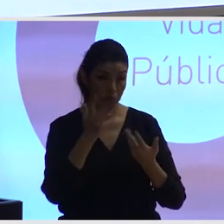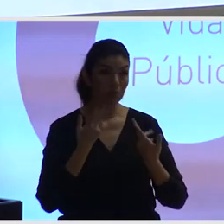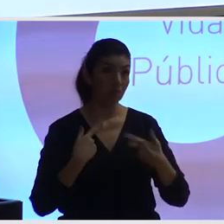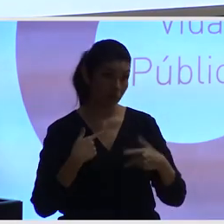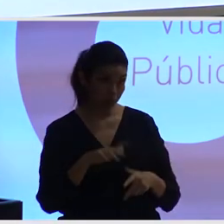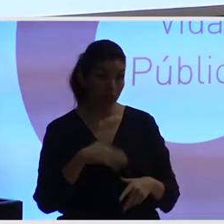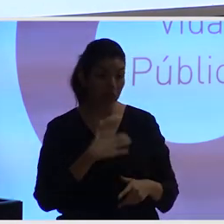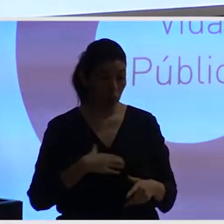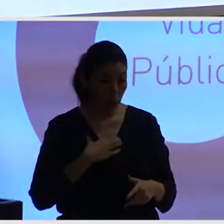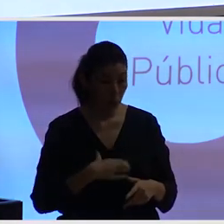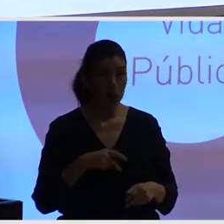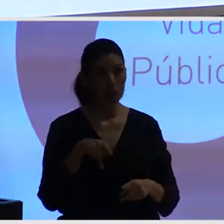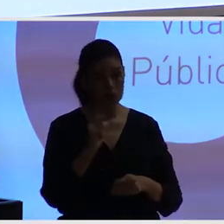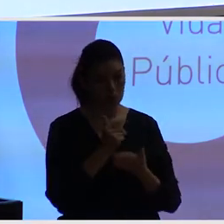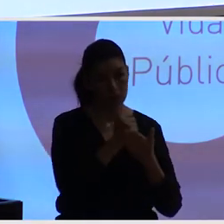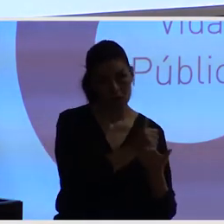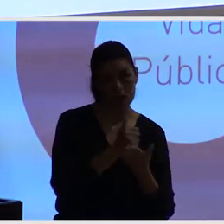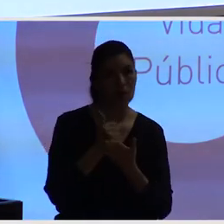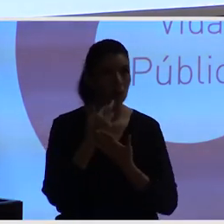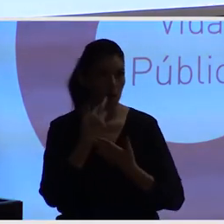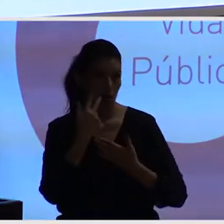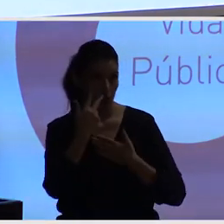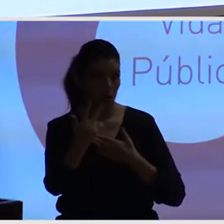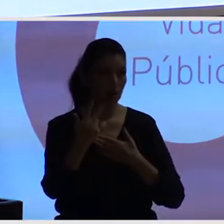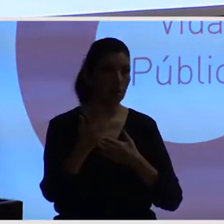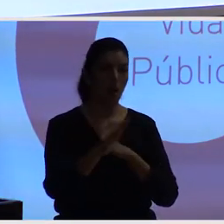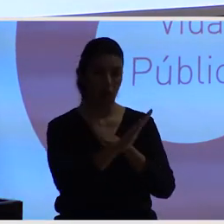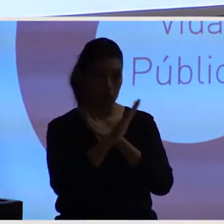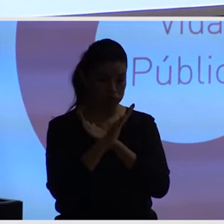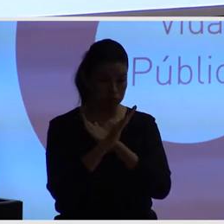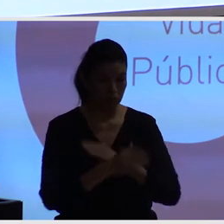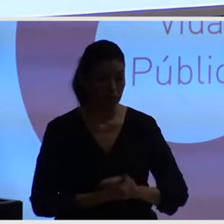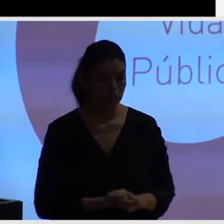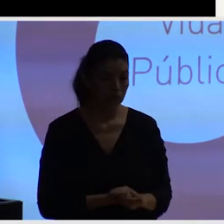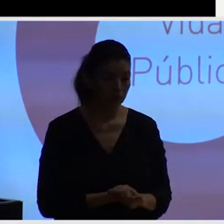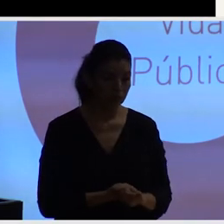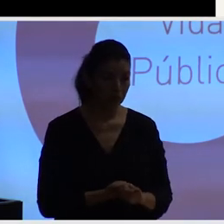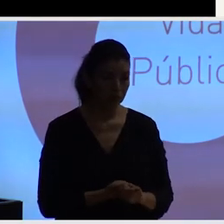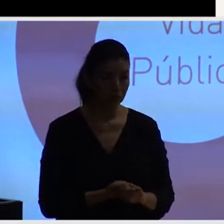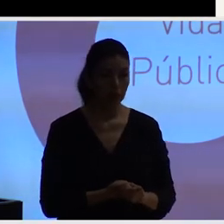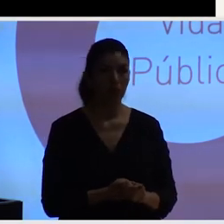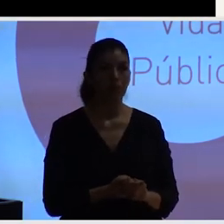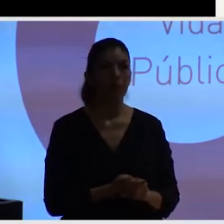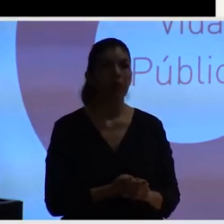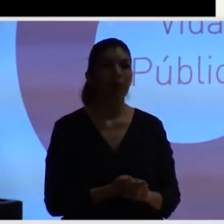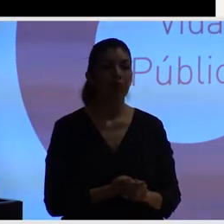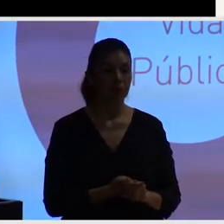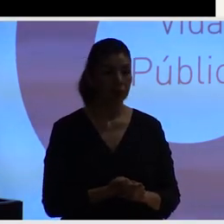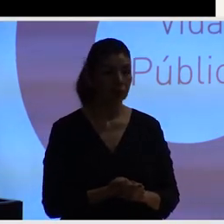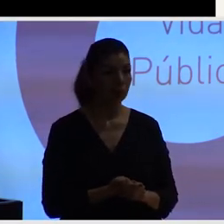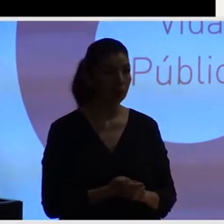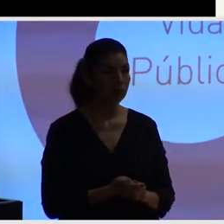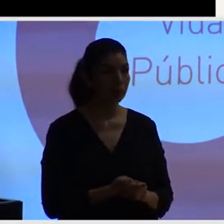Y por eso, todo lo que hacemos se enfoca en el análisis de esta intersección, la vida pública y el espacio público.